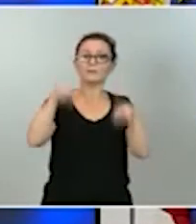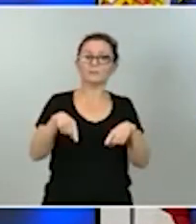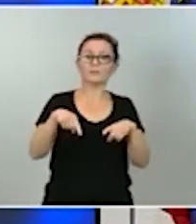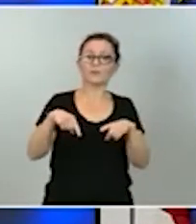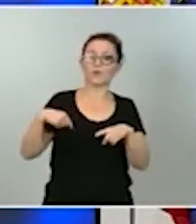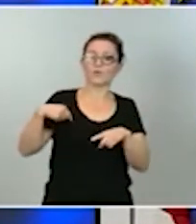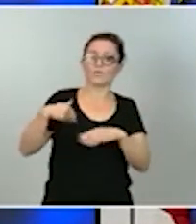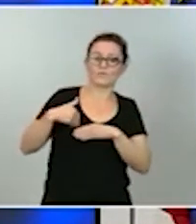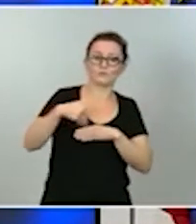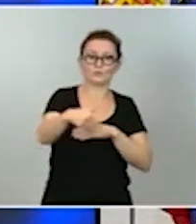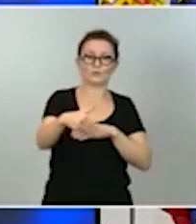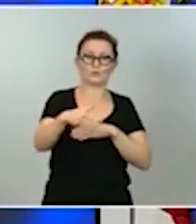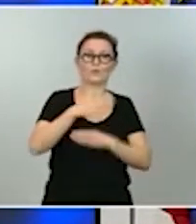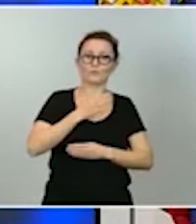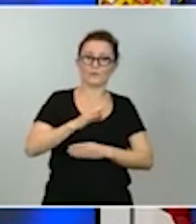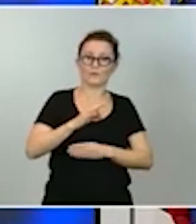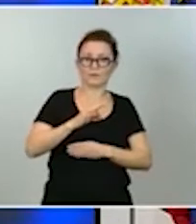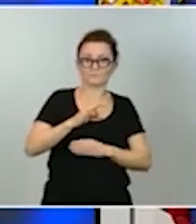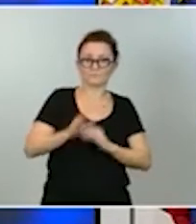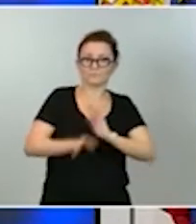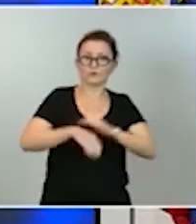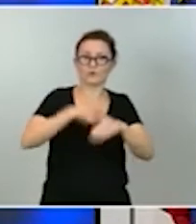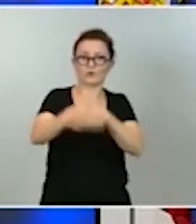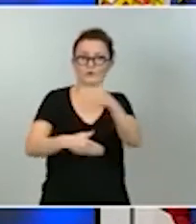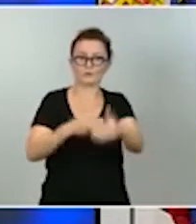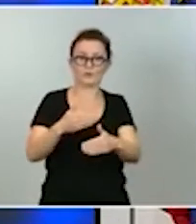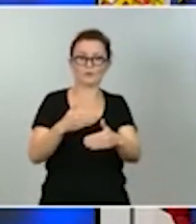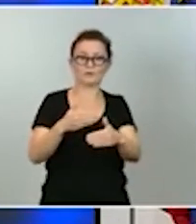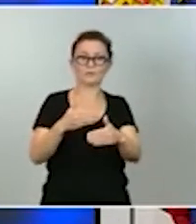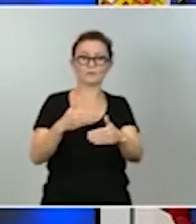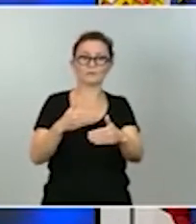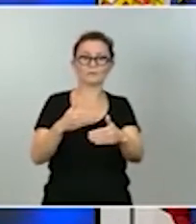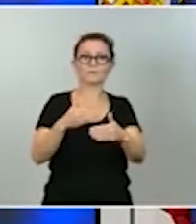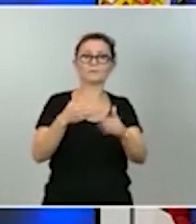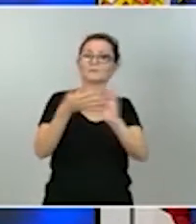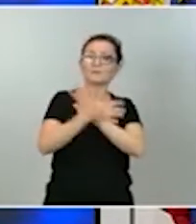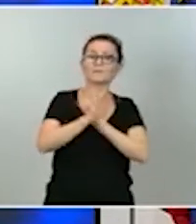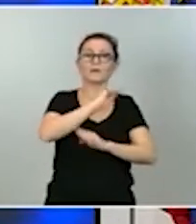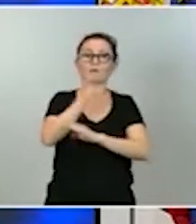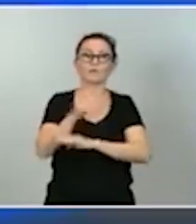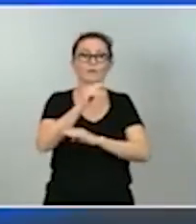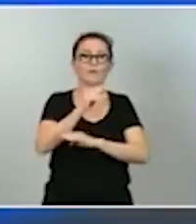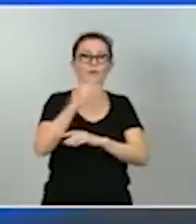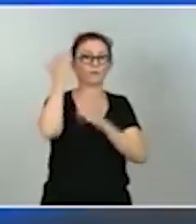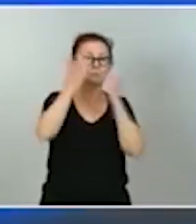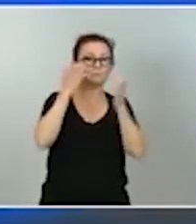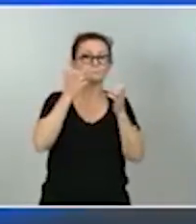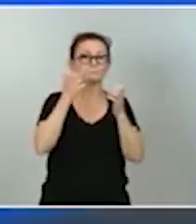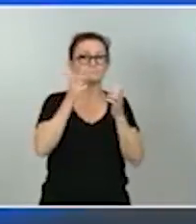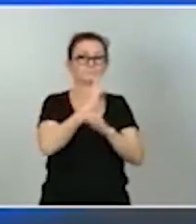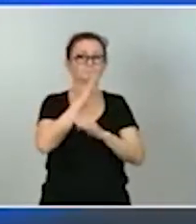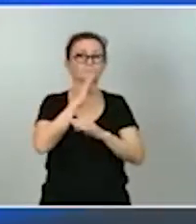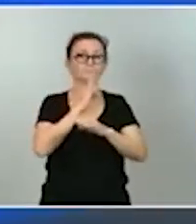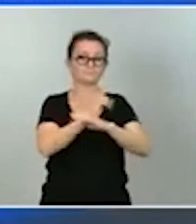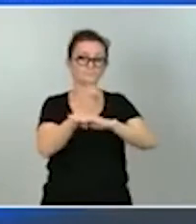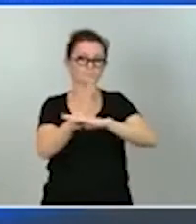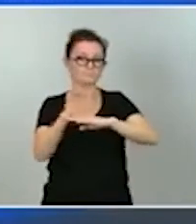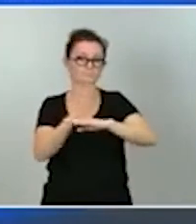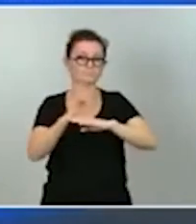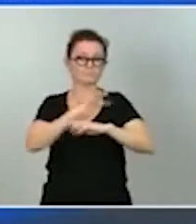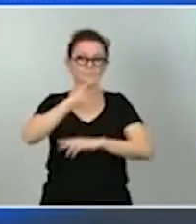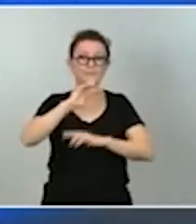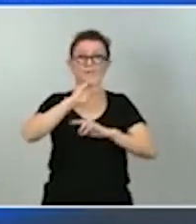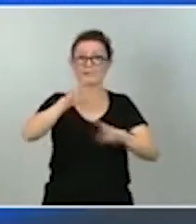generaciones futuras por tanto la preservación de la biodiversidad el cuidado de los hábitats naturales la restauración de